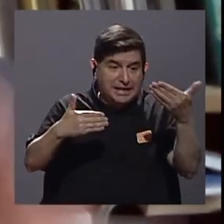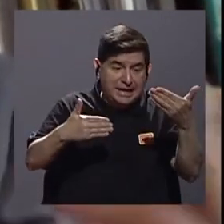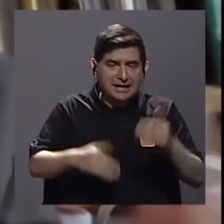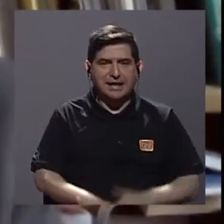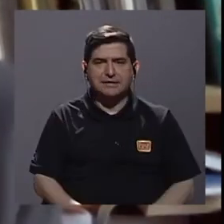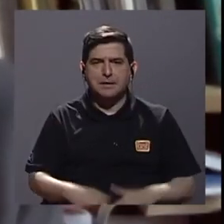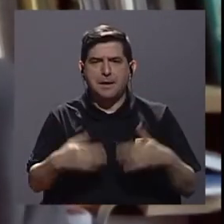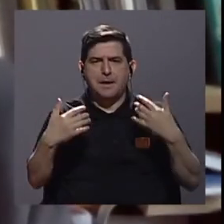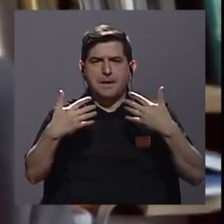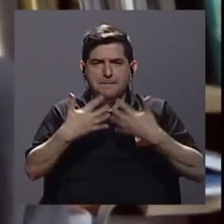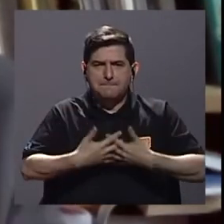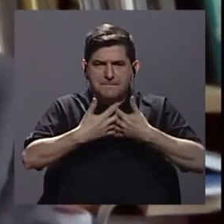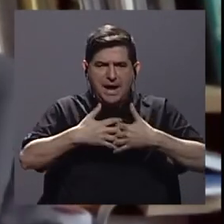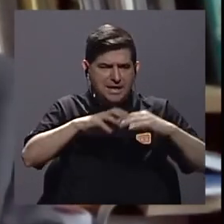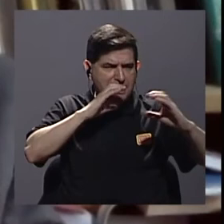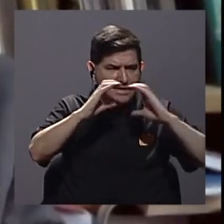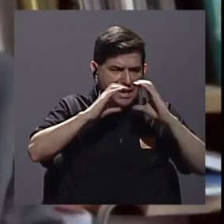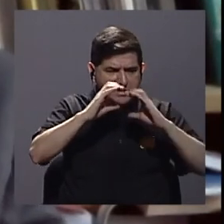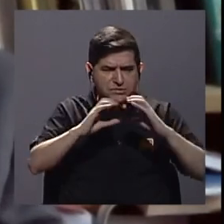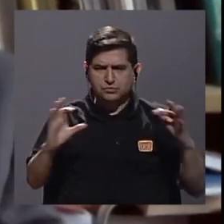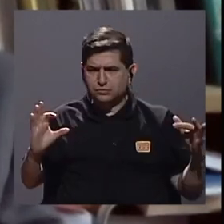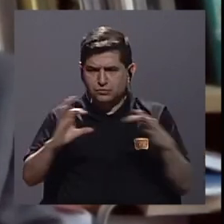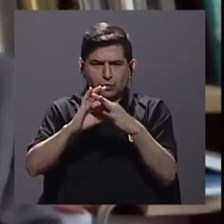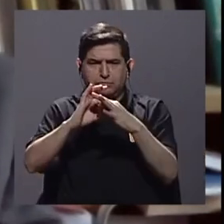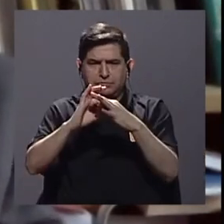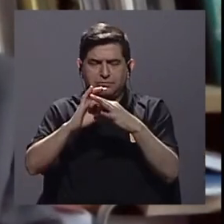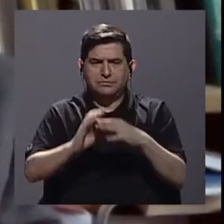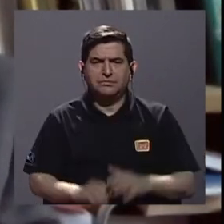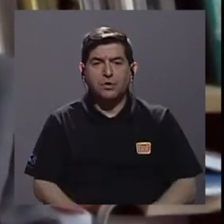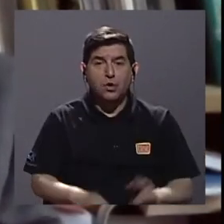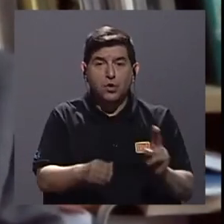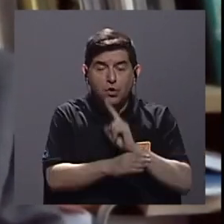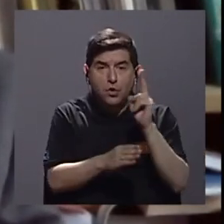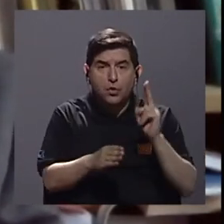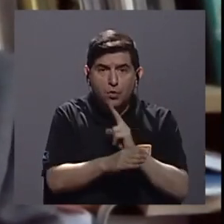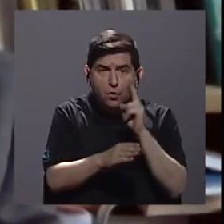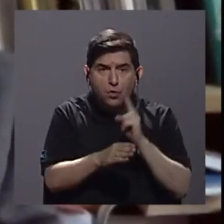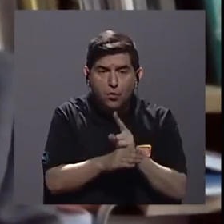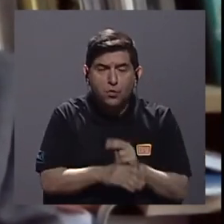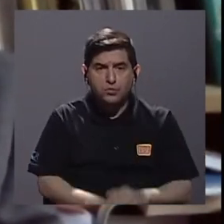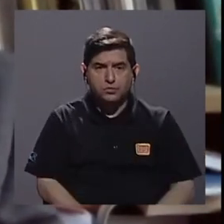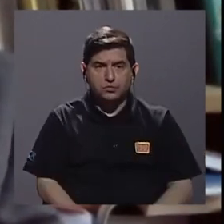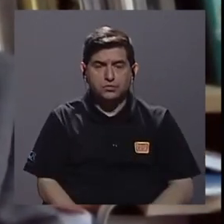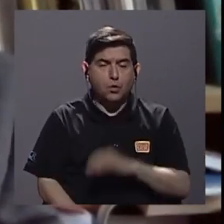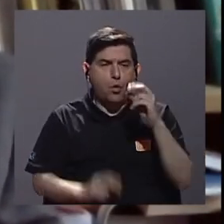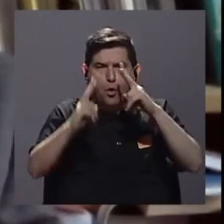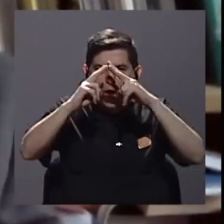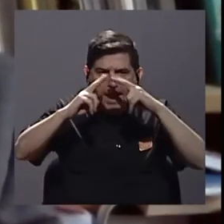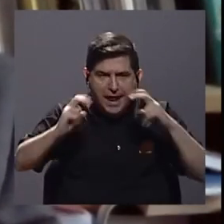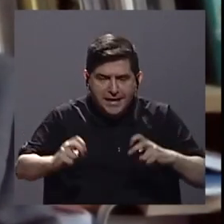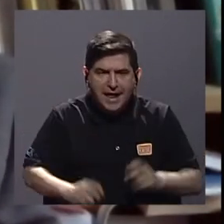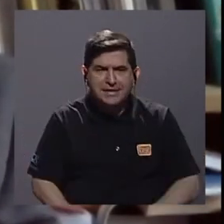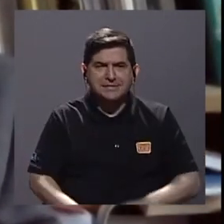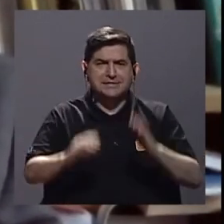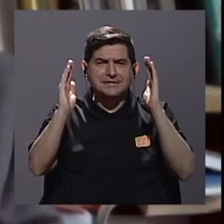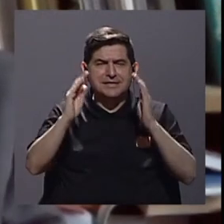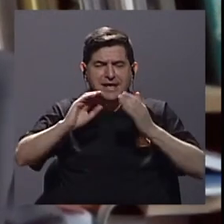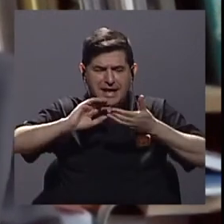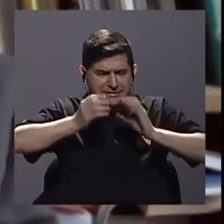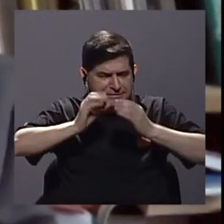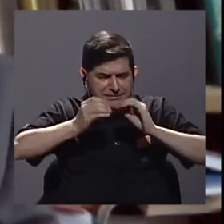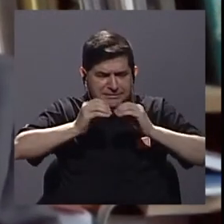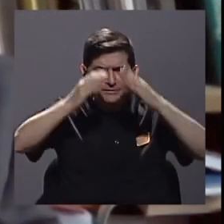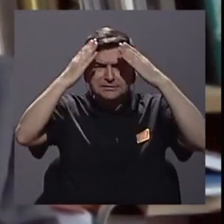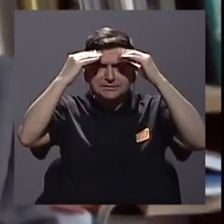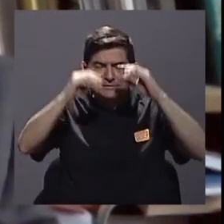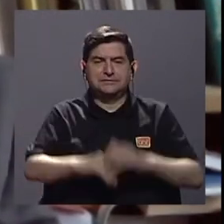las máquinas comunicándose unas con otras, el uso de o el análisis de grandes cantidades de datos,